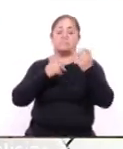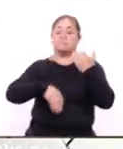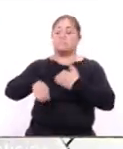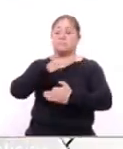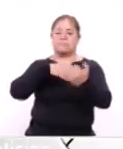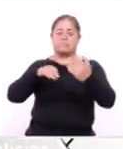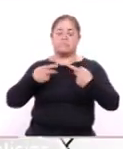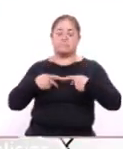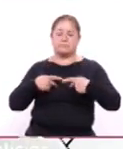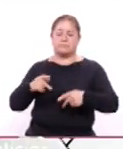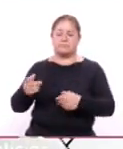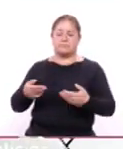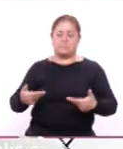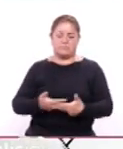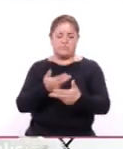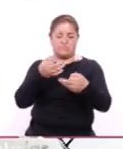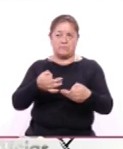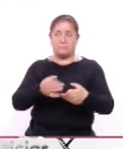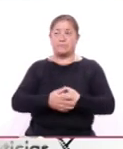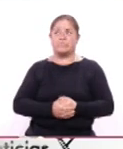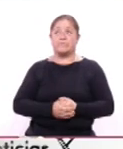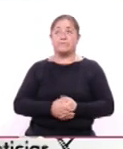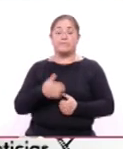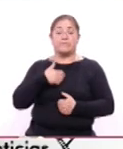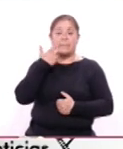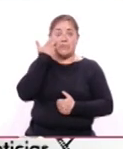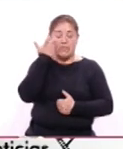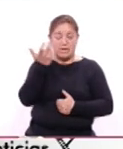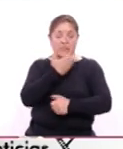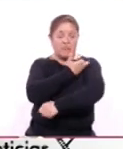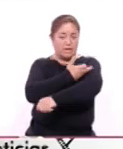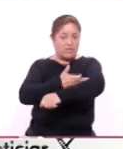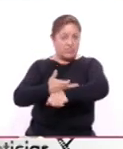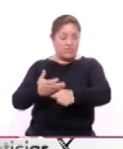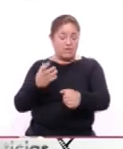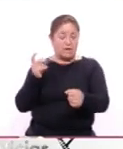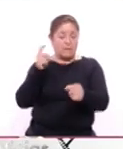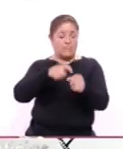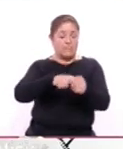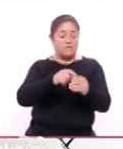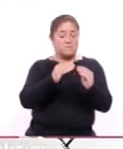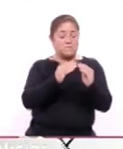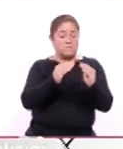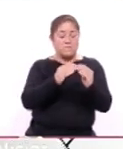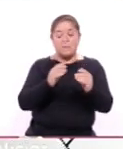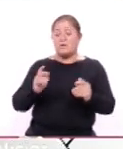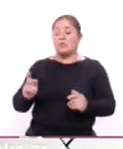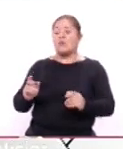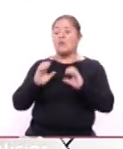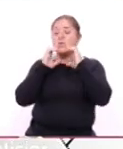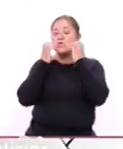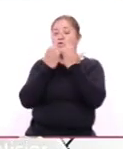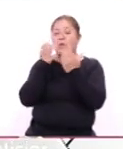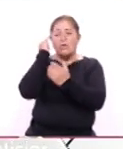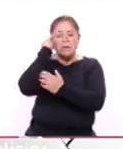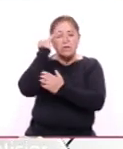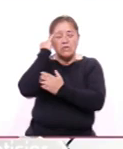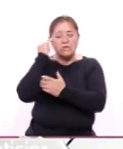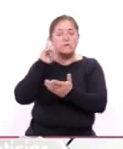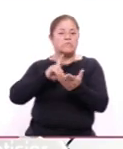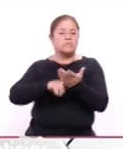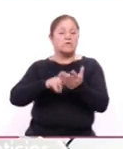originarios. Queremos que las familias que habitan en comunidades indígenas de Tlaxcala sientan el